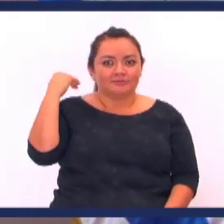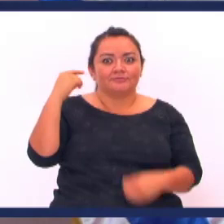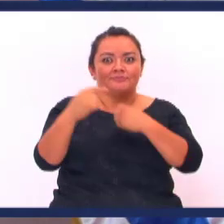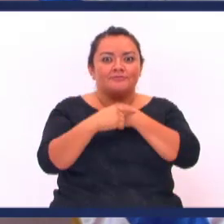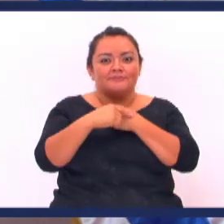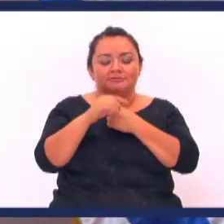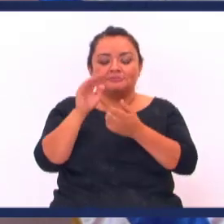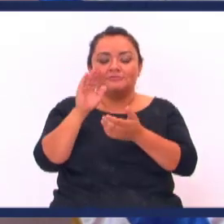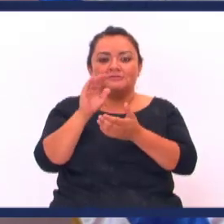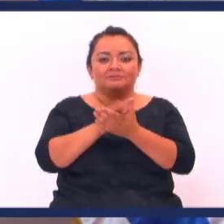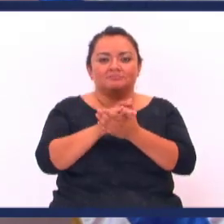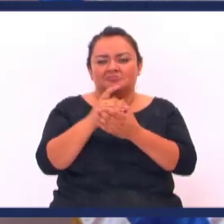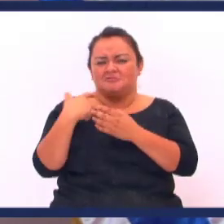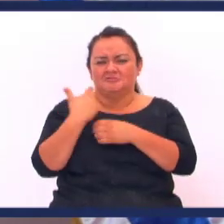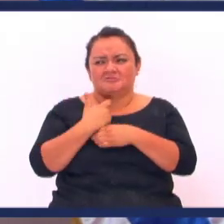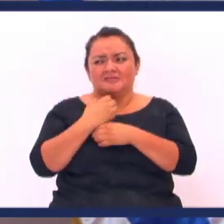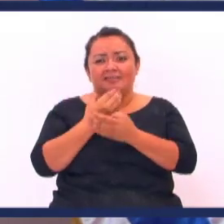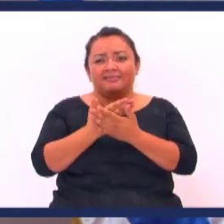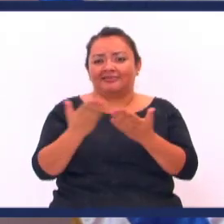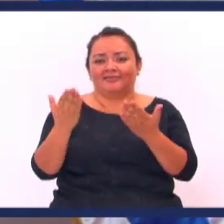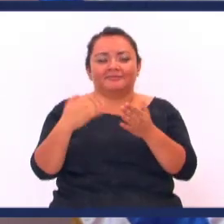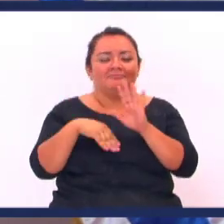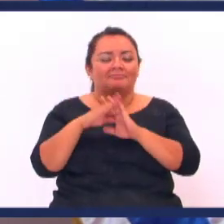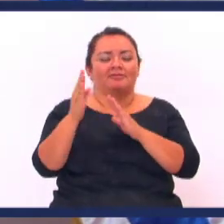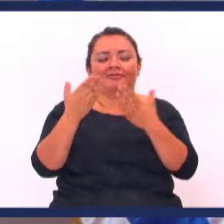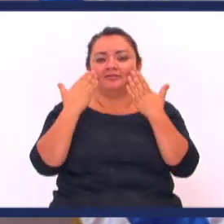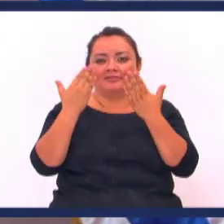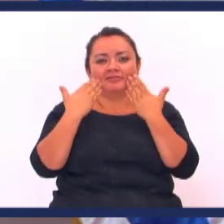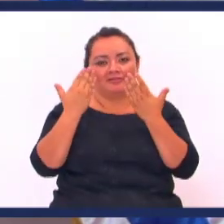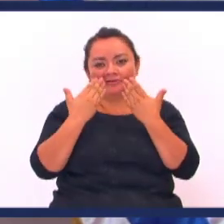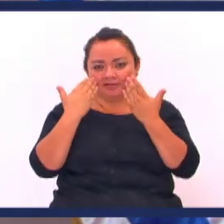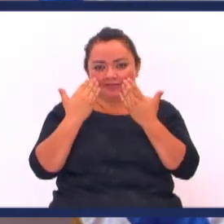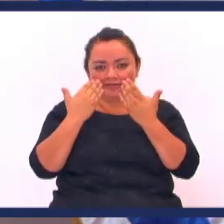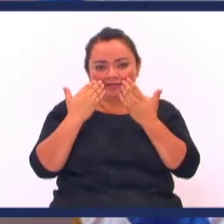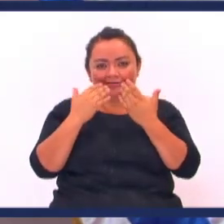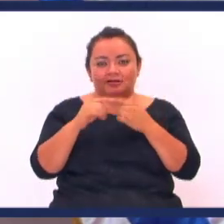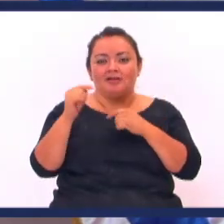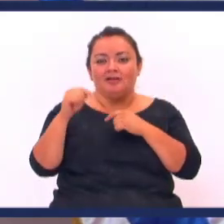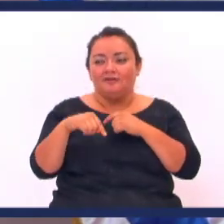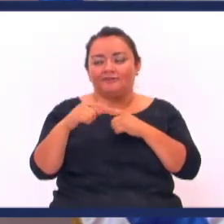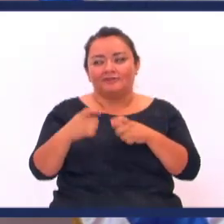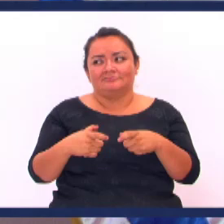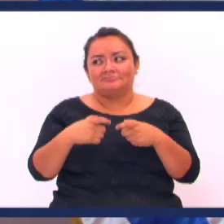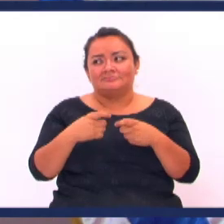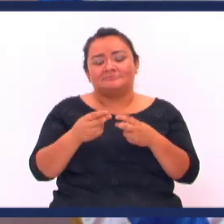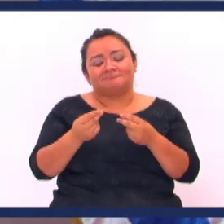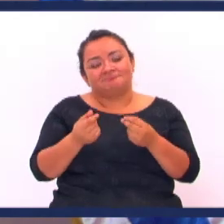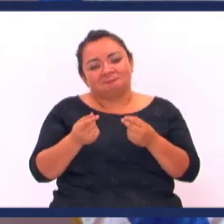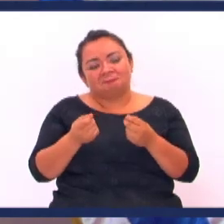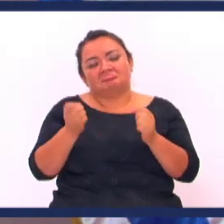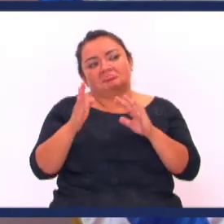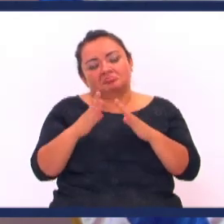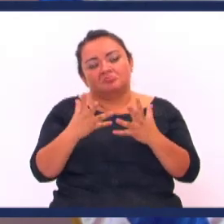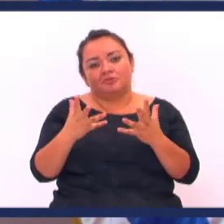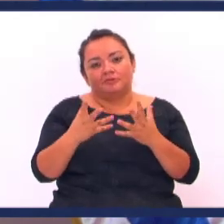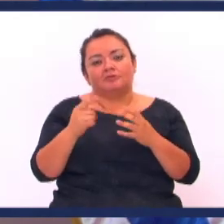épocas Que no teníamos nada Fuimos mucho más felices De lo que fuimos Cuando lo teníamos todo